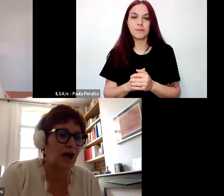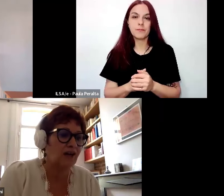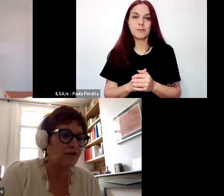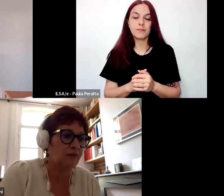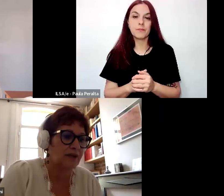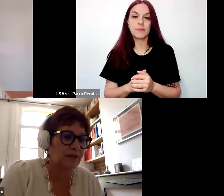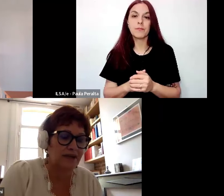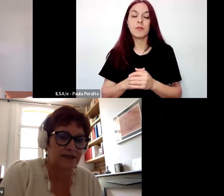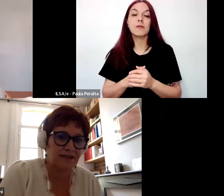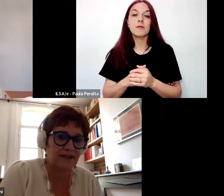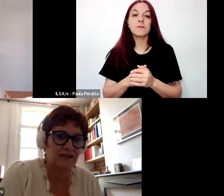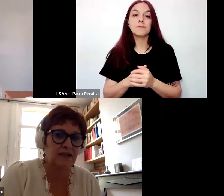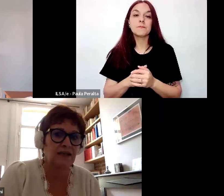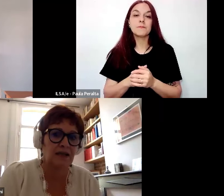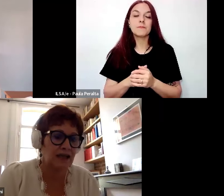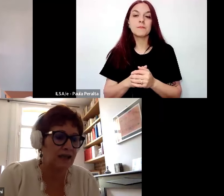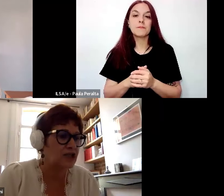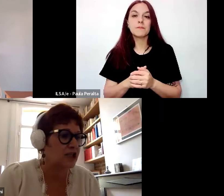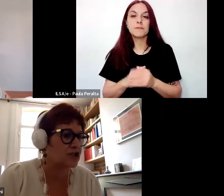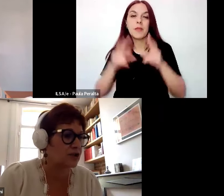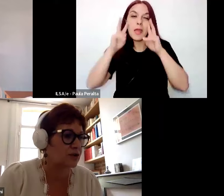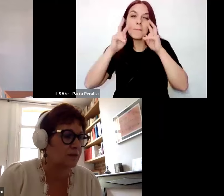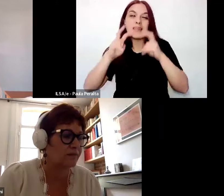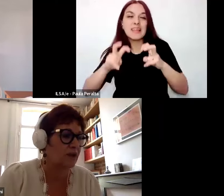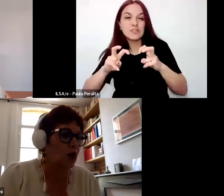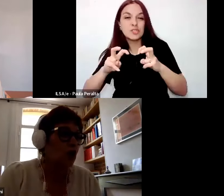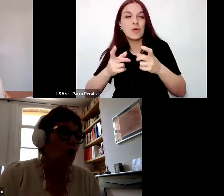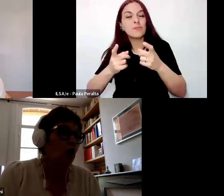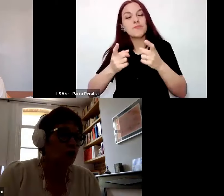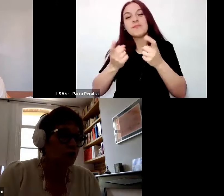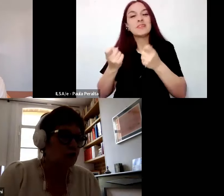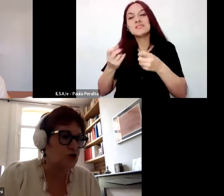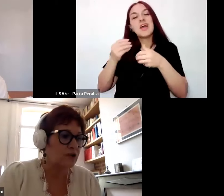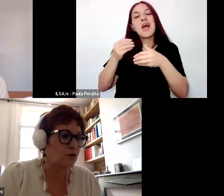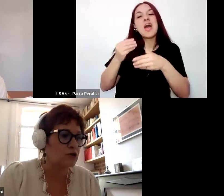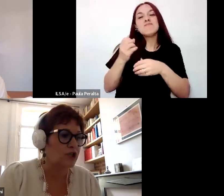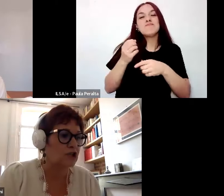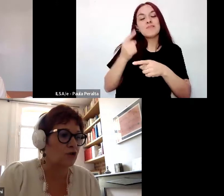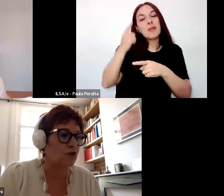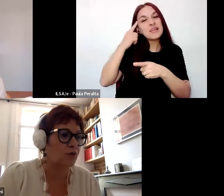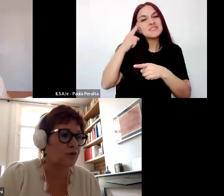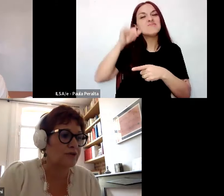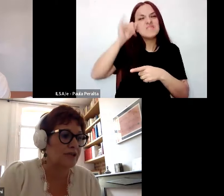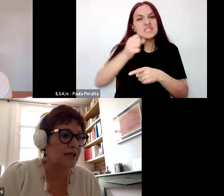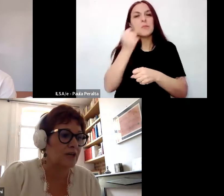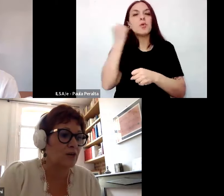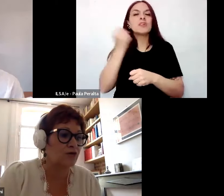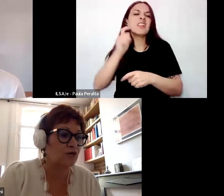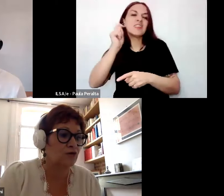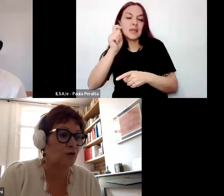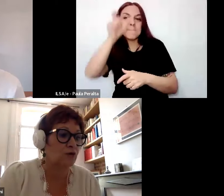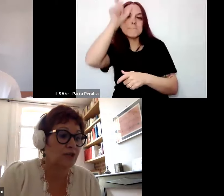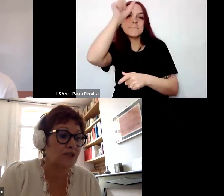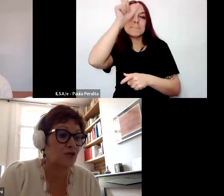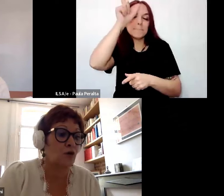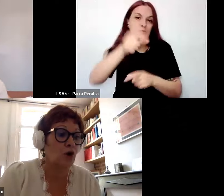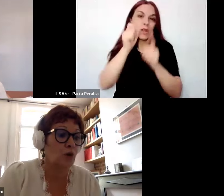vivirse como pertinente tanto por los profesionales como por los investigadores. El sujeto